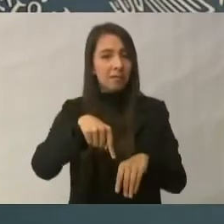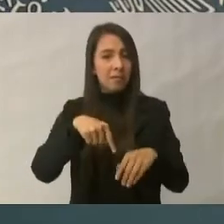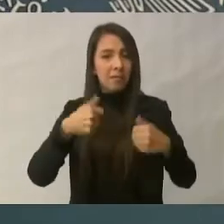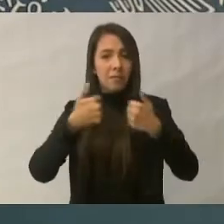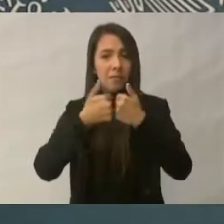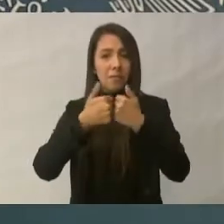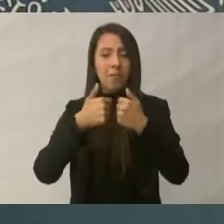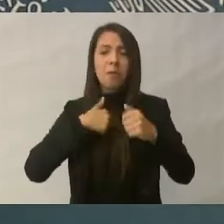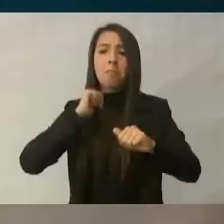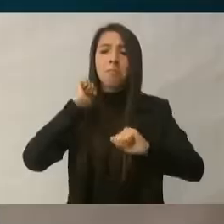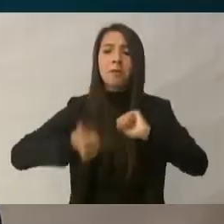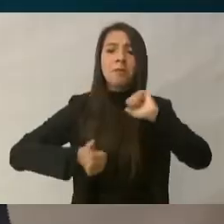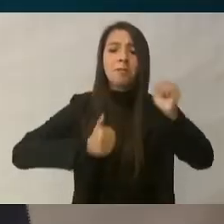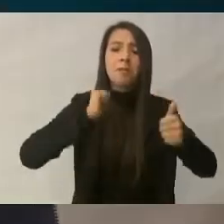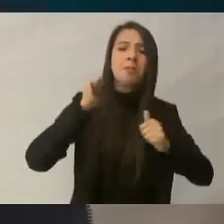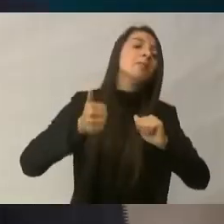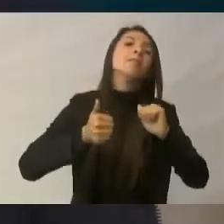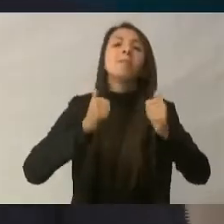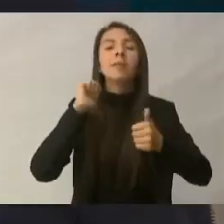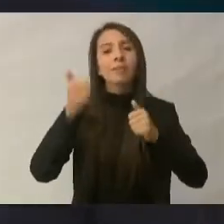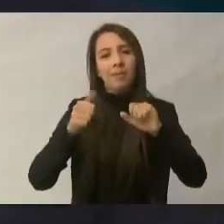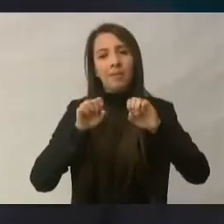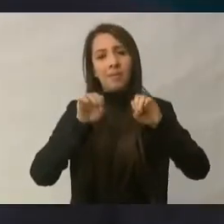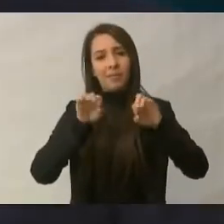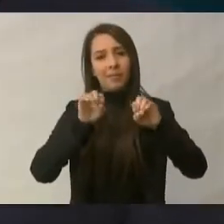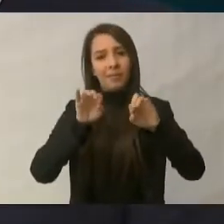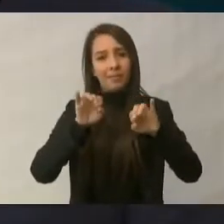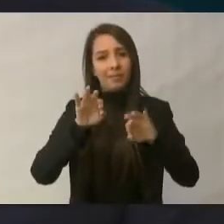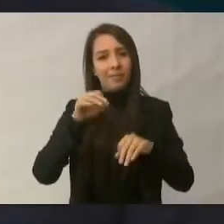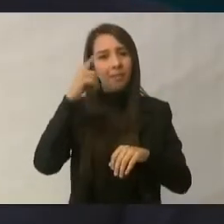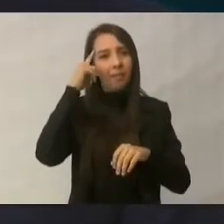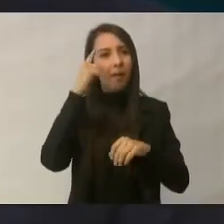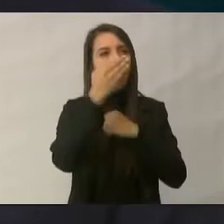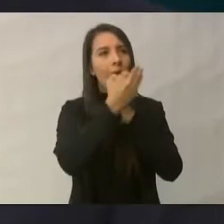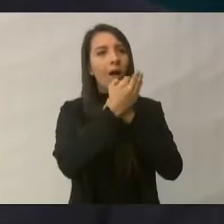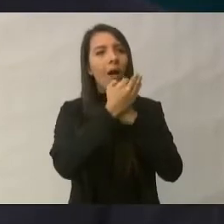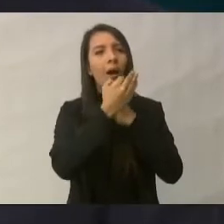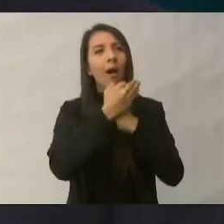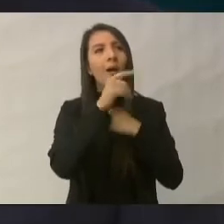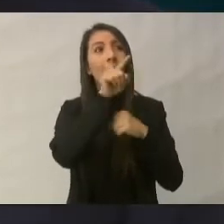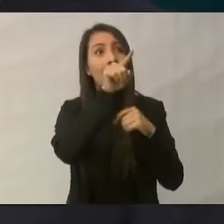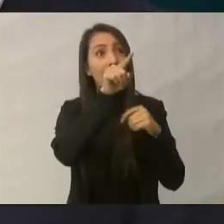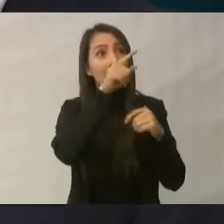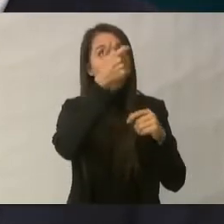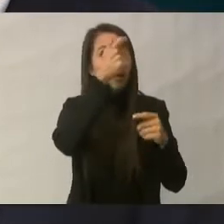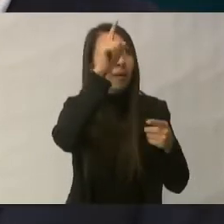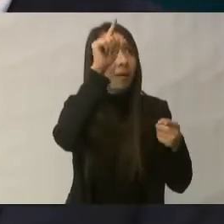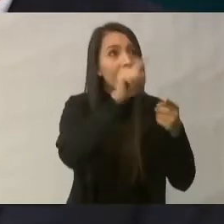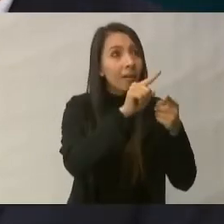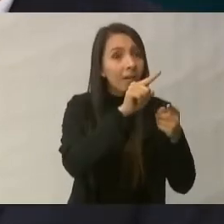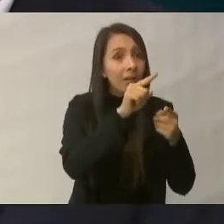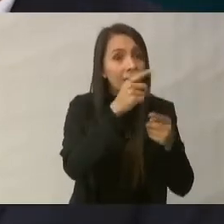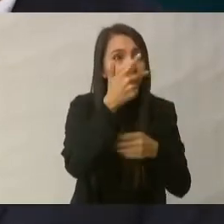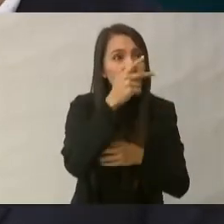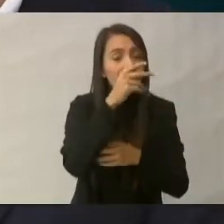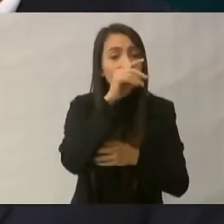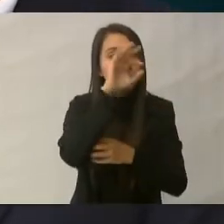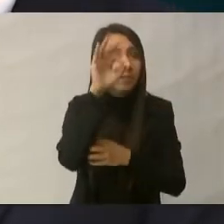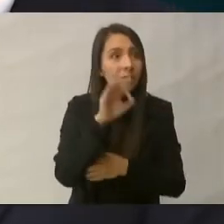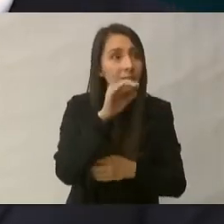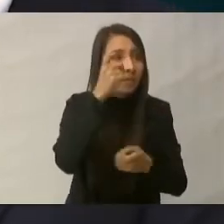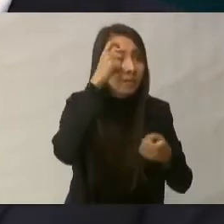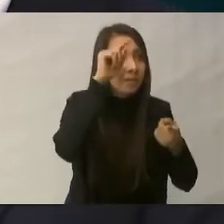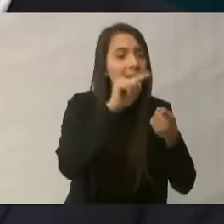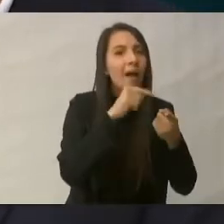a poner sus oficinas para beneficiarse de los estímulos fiscales, porque